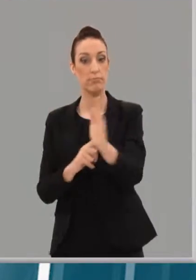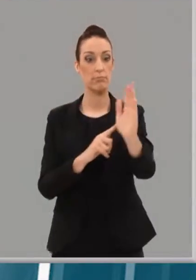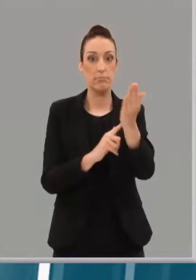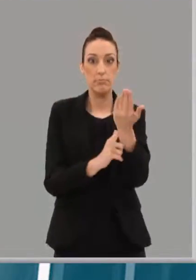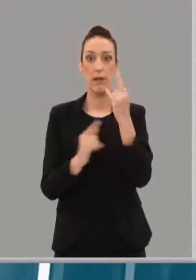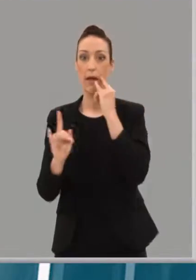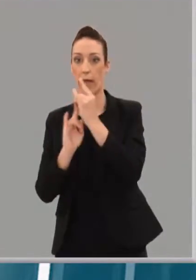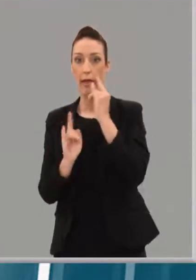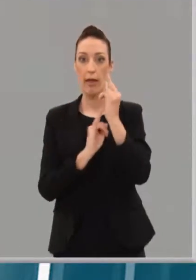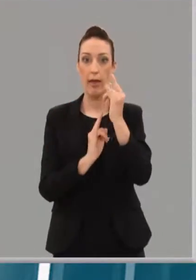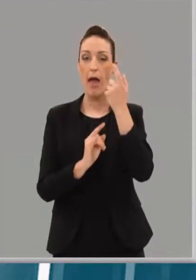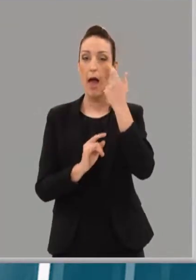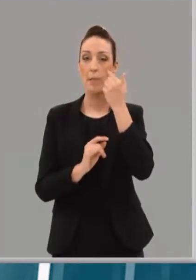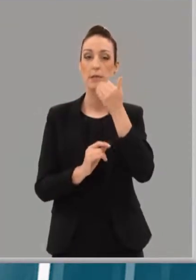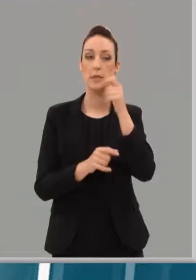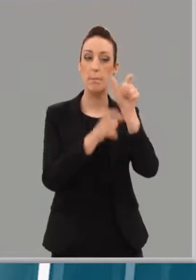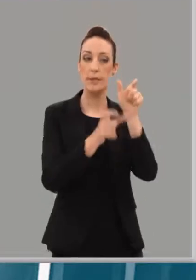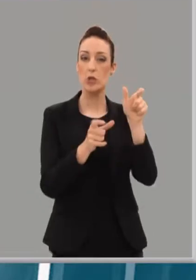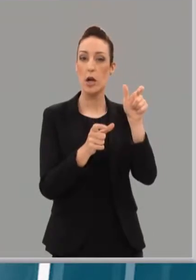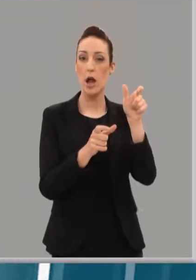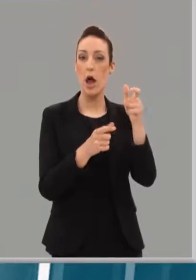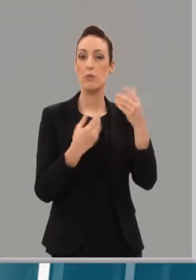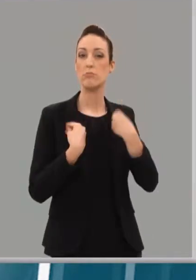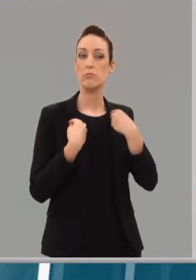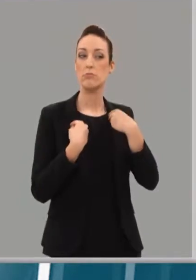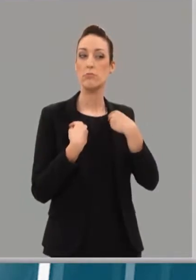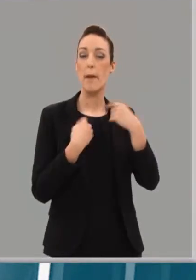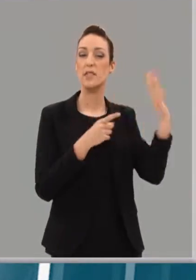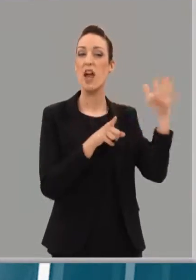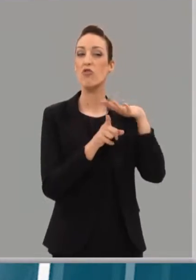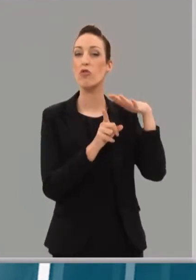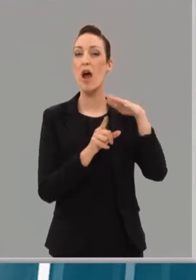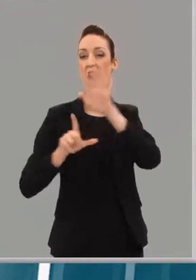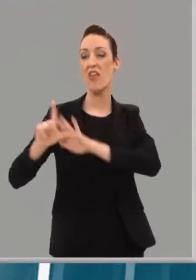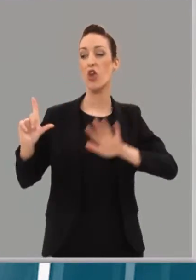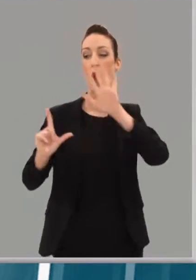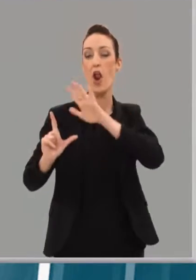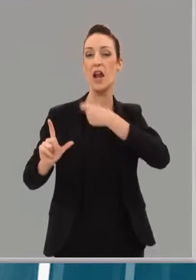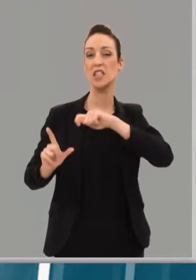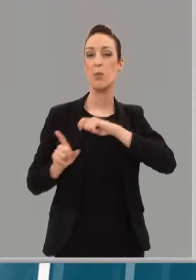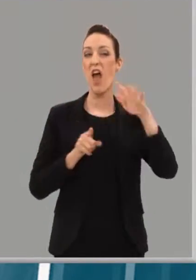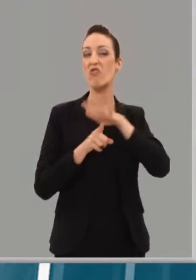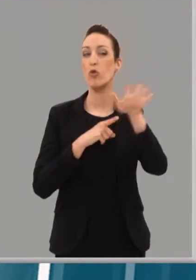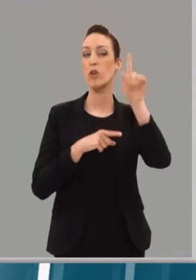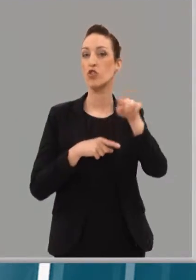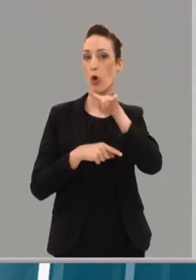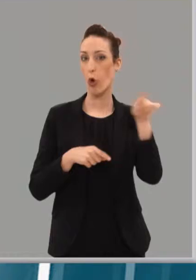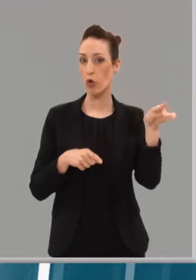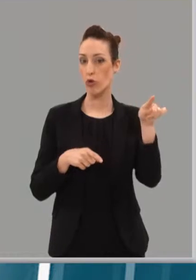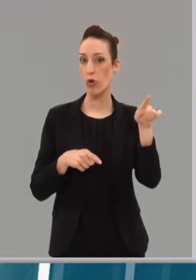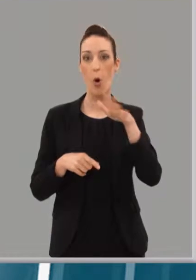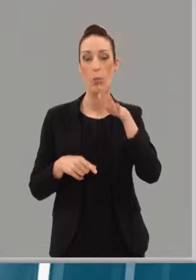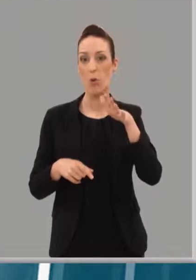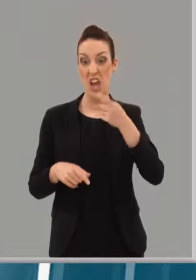logroñeses han votado esclavos de la actualidad nacional, contesta lo siguiente. Nunca en la historia electoral española se había producido